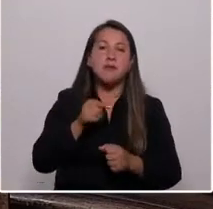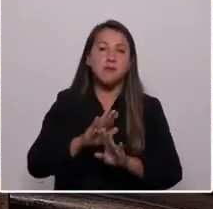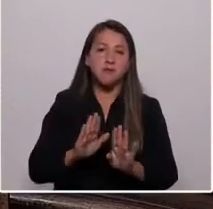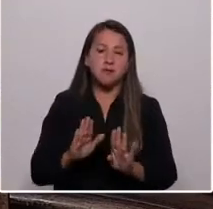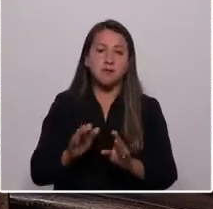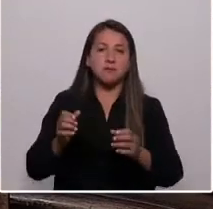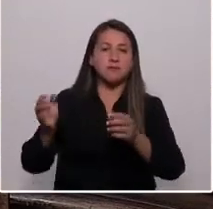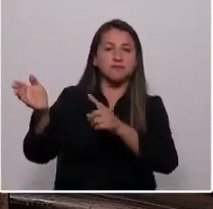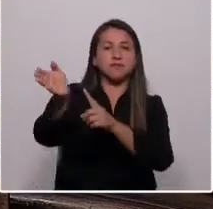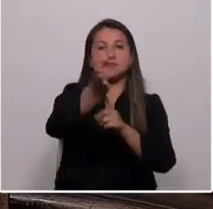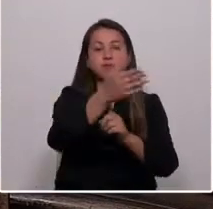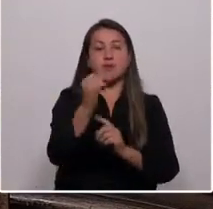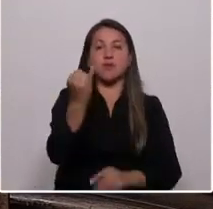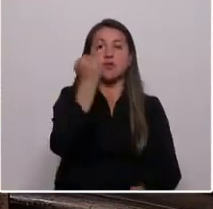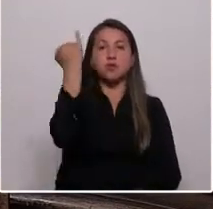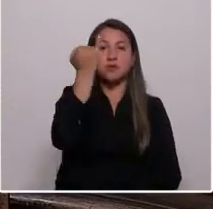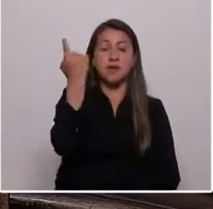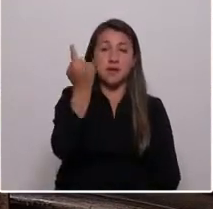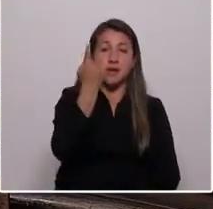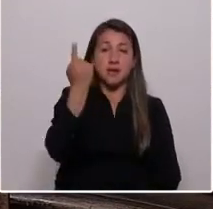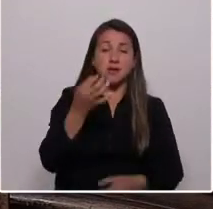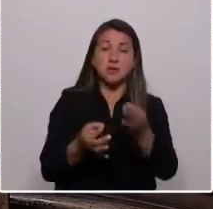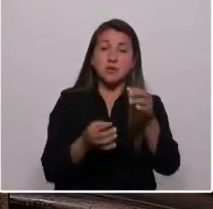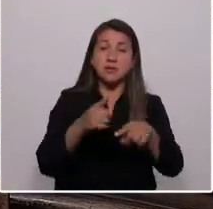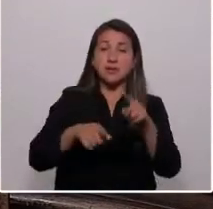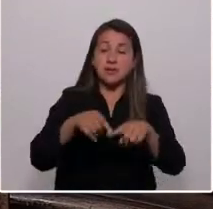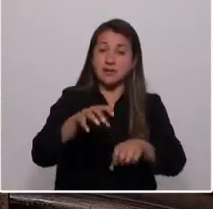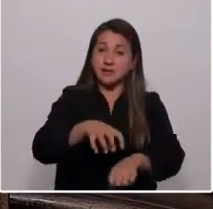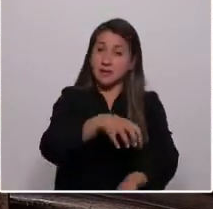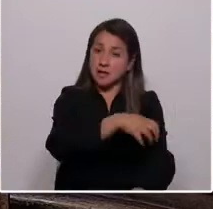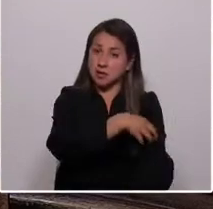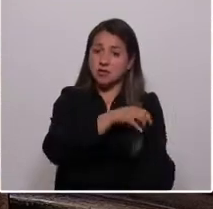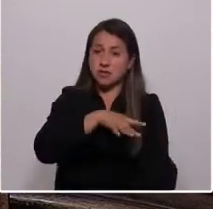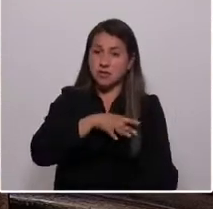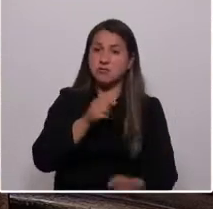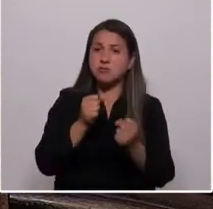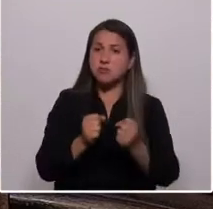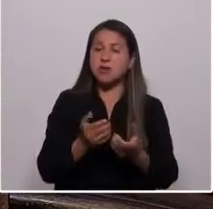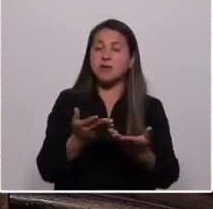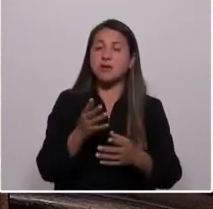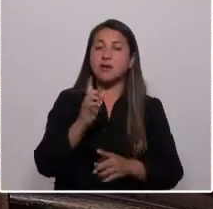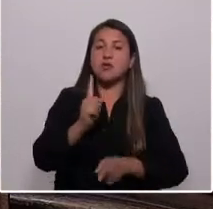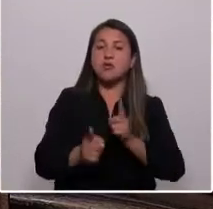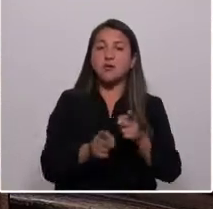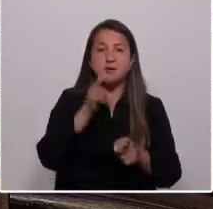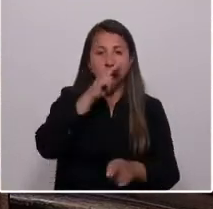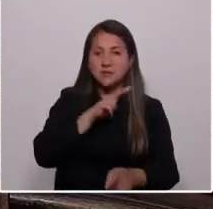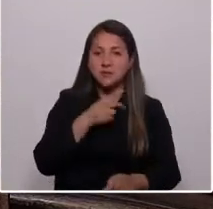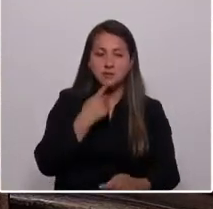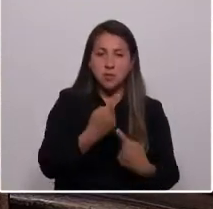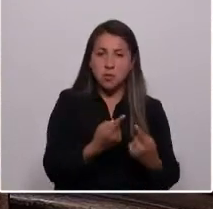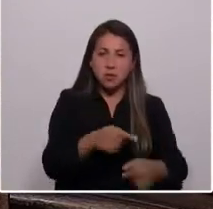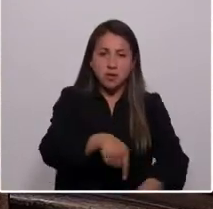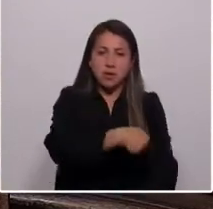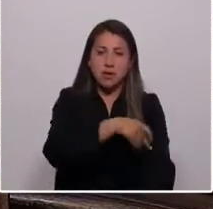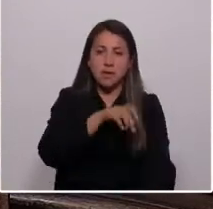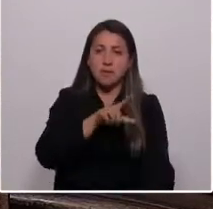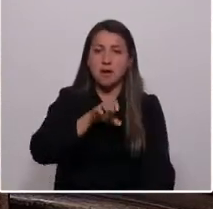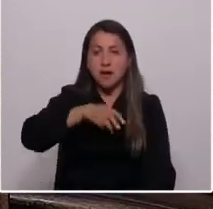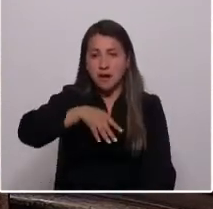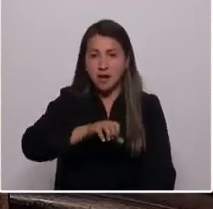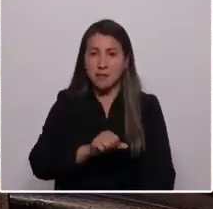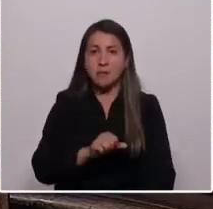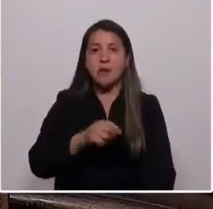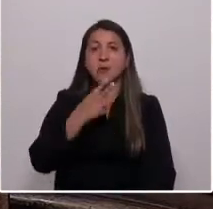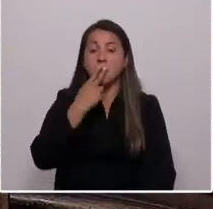las autonomías regionales, de la equidad y la justicia territorial. En Chile se gobierna así las regiones. En Palena las madres deben parir en Puerto